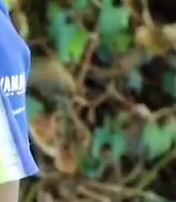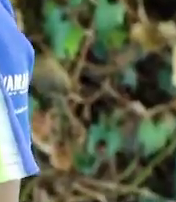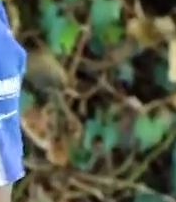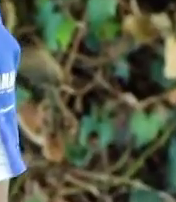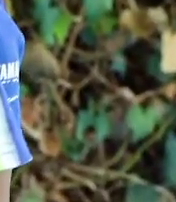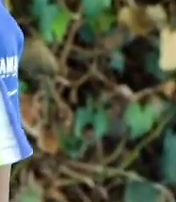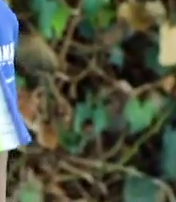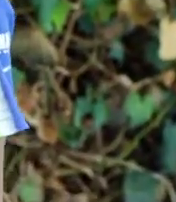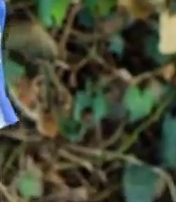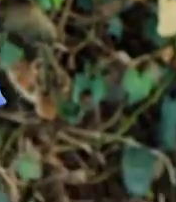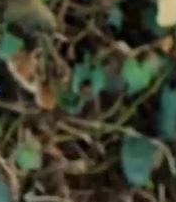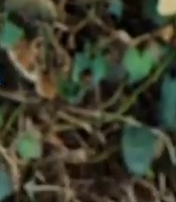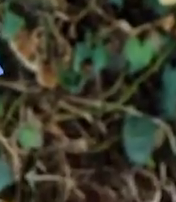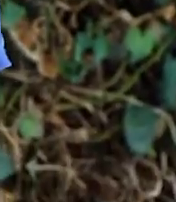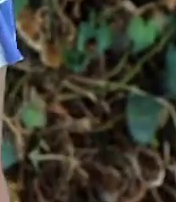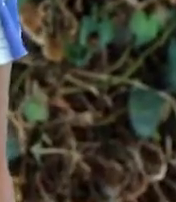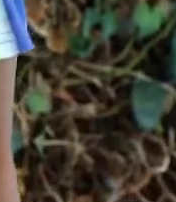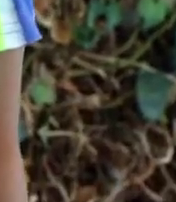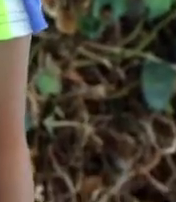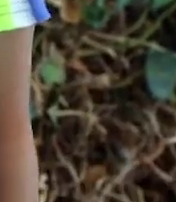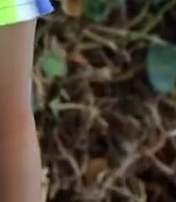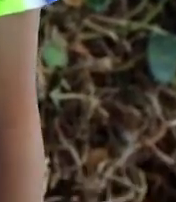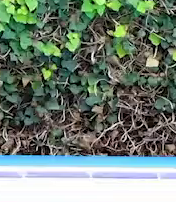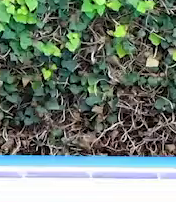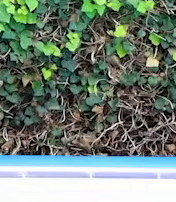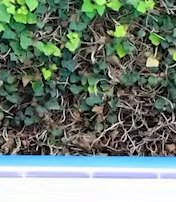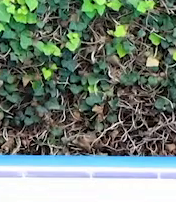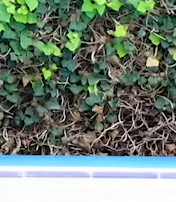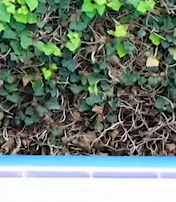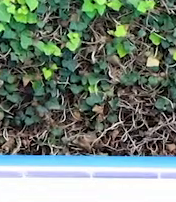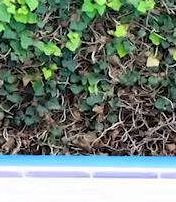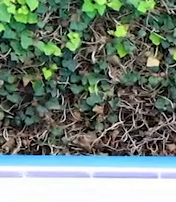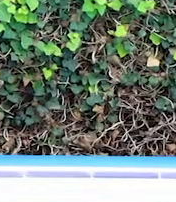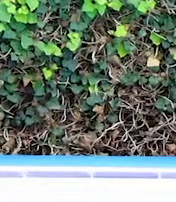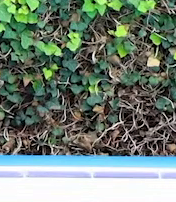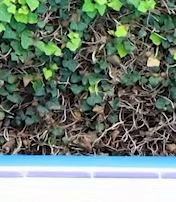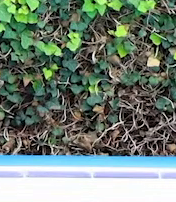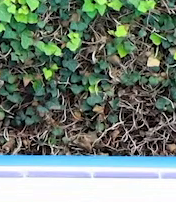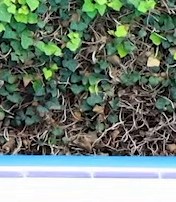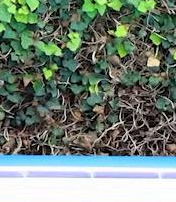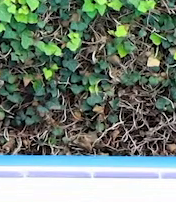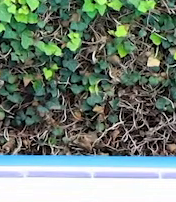posición. Muy bien, así, bien estirado. 3 segundos más.